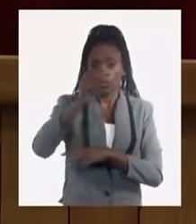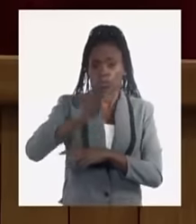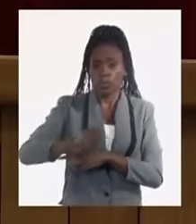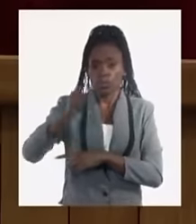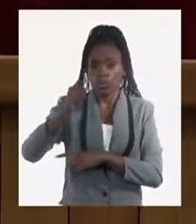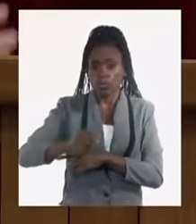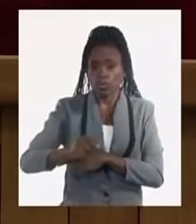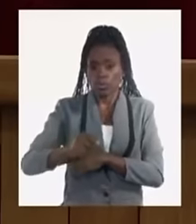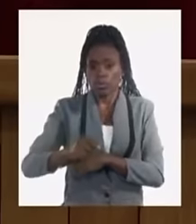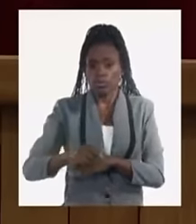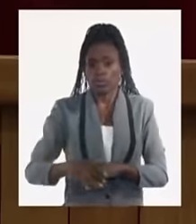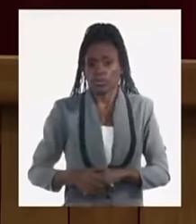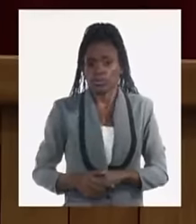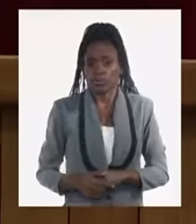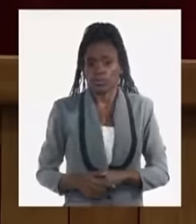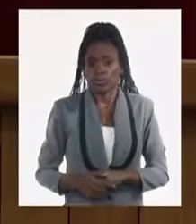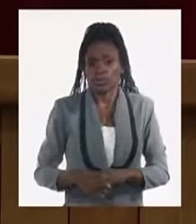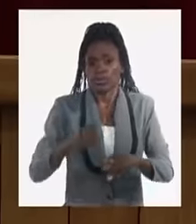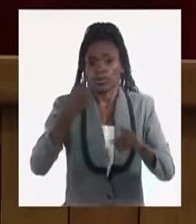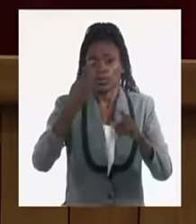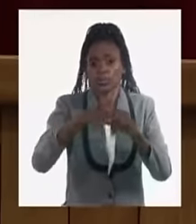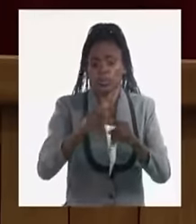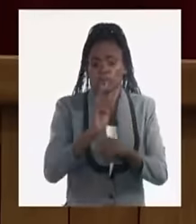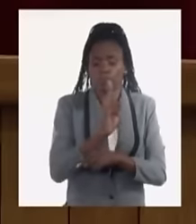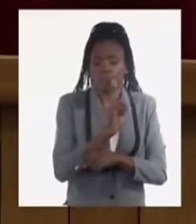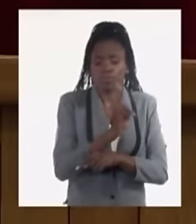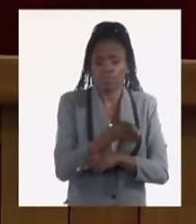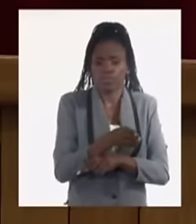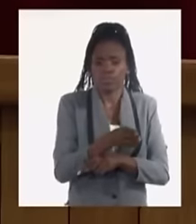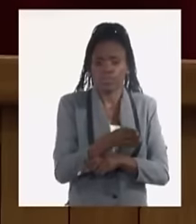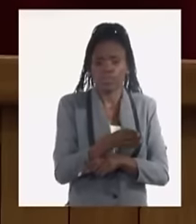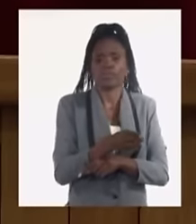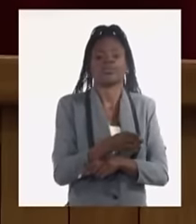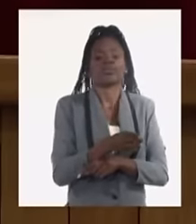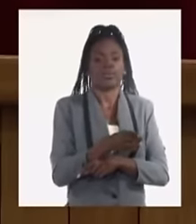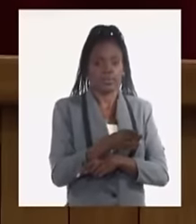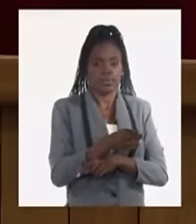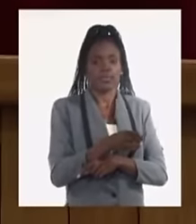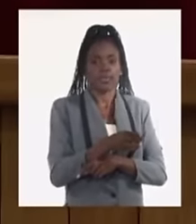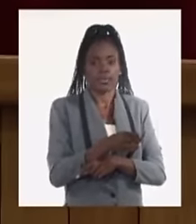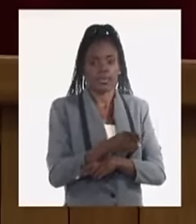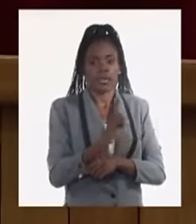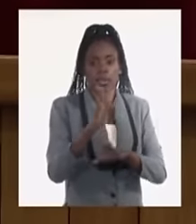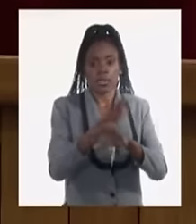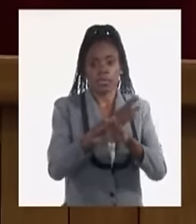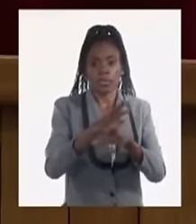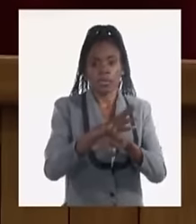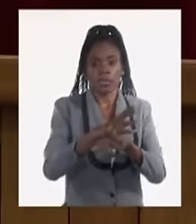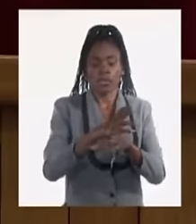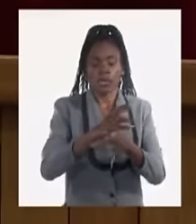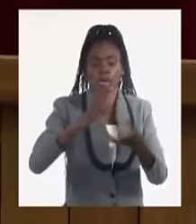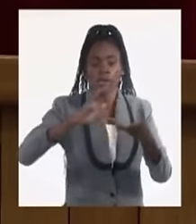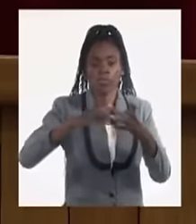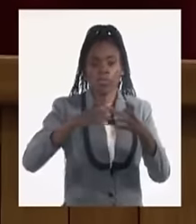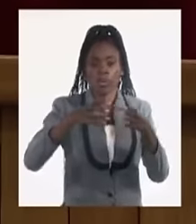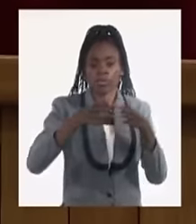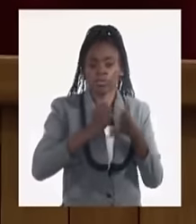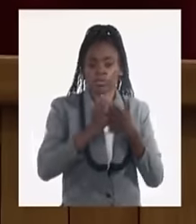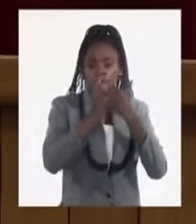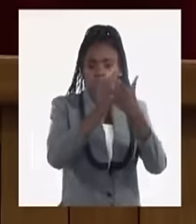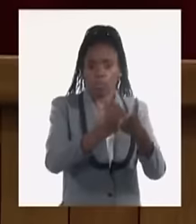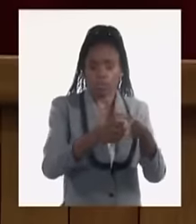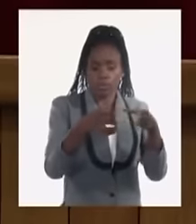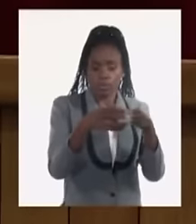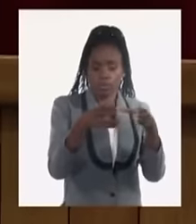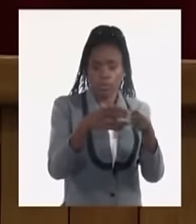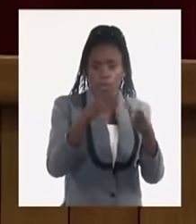produce pero se ha ido reorientando porque se desentendían las diferentes tipos de cooperativas en ese compromiso